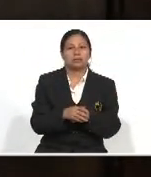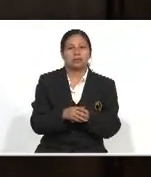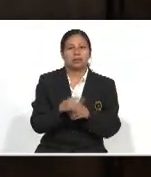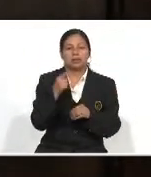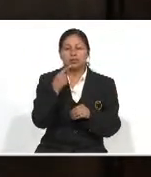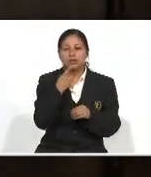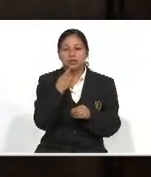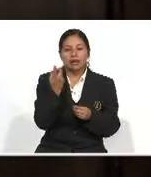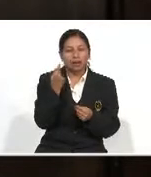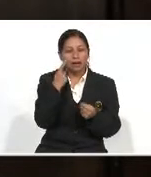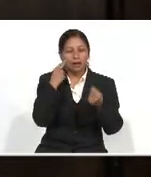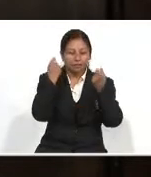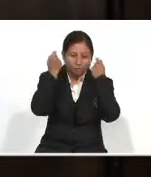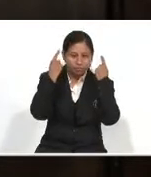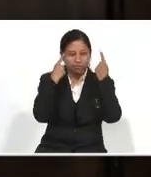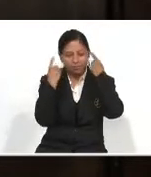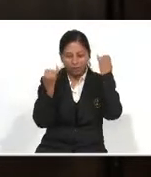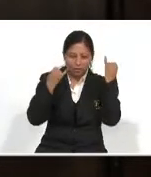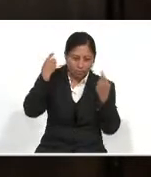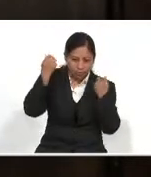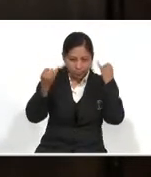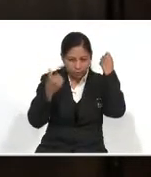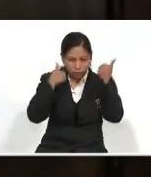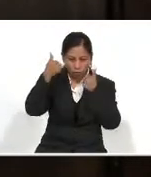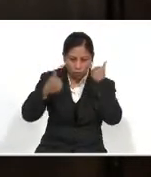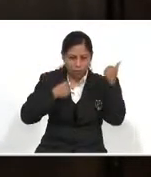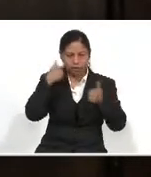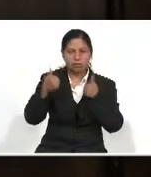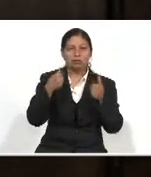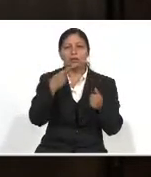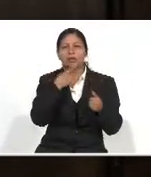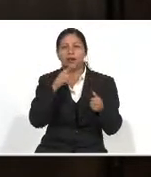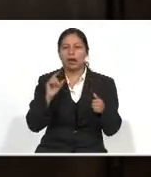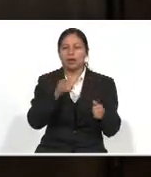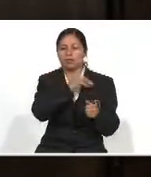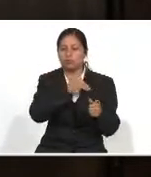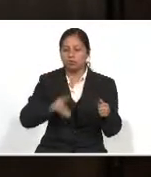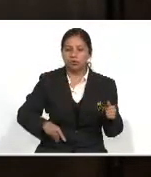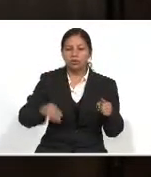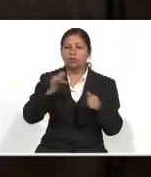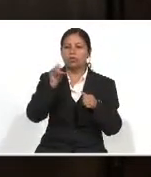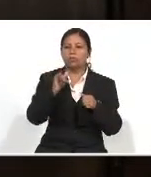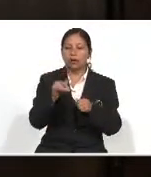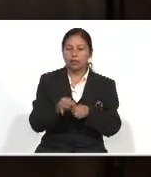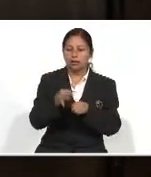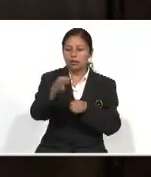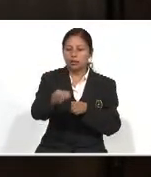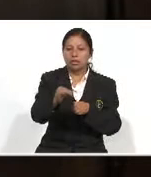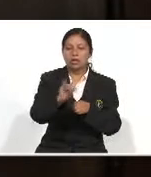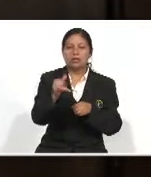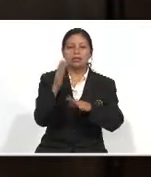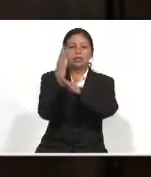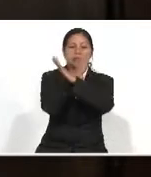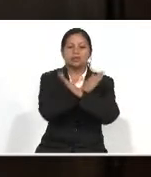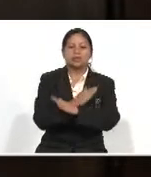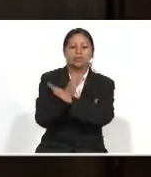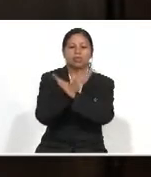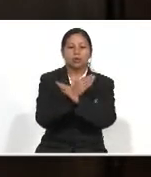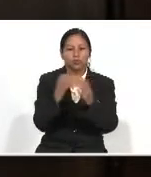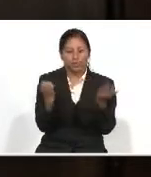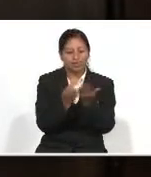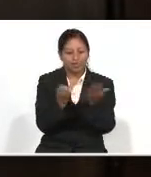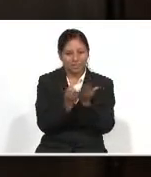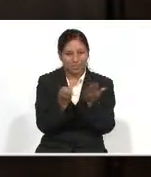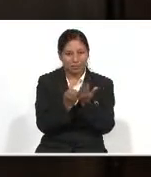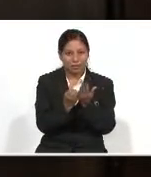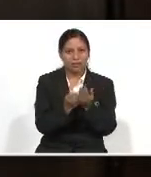inquietado no sólo a la comisión, a los diputados, sino también a la población, es el seguro escolar. El